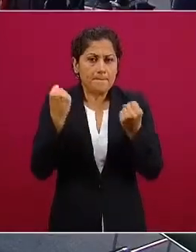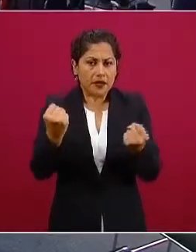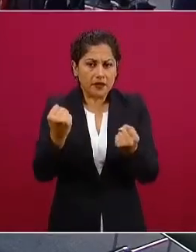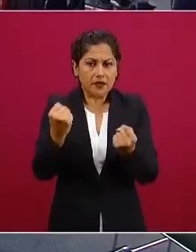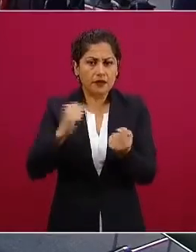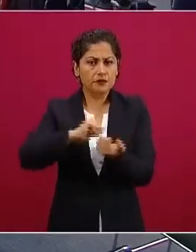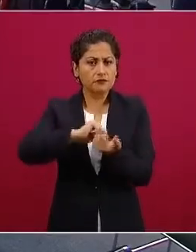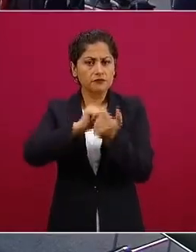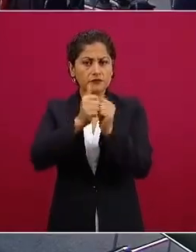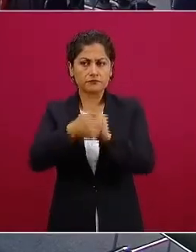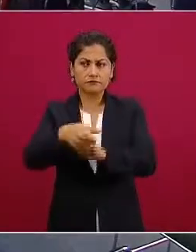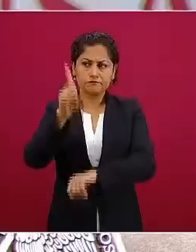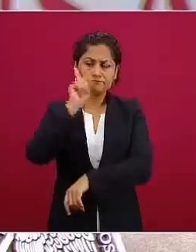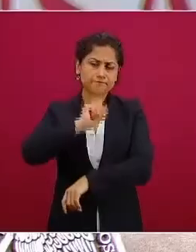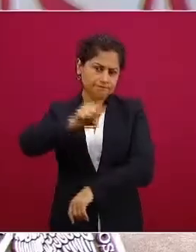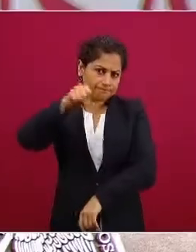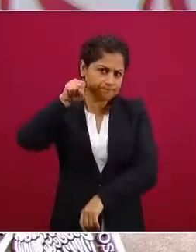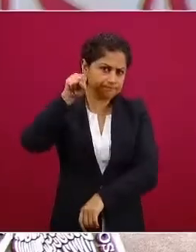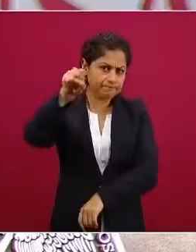lo está lloviendo